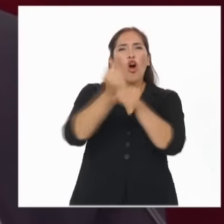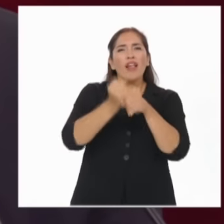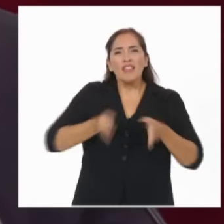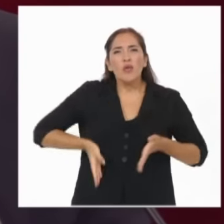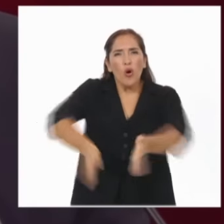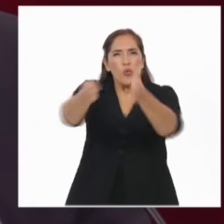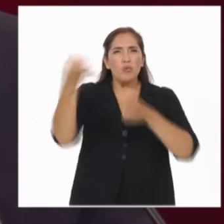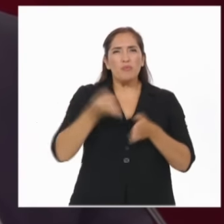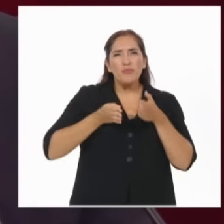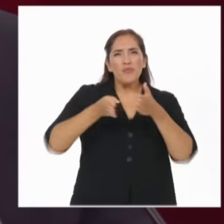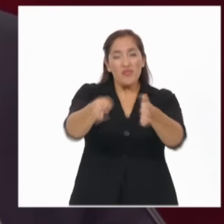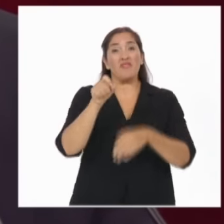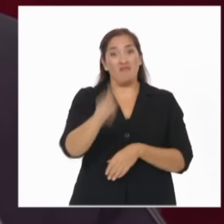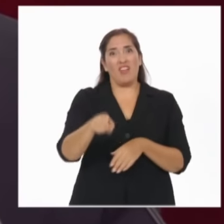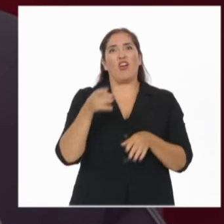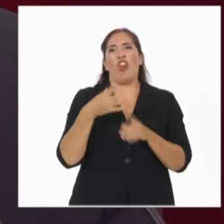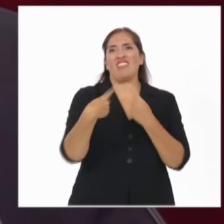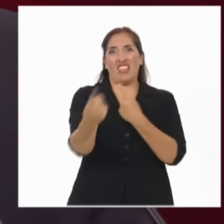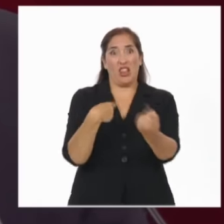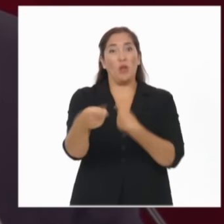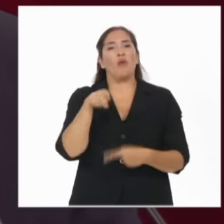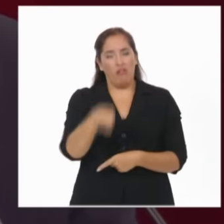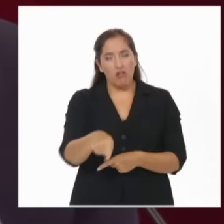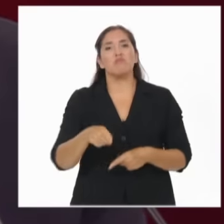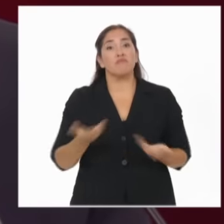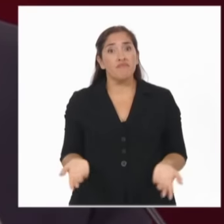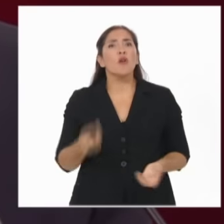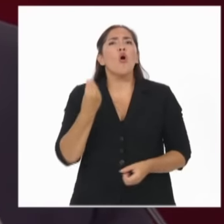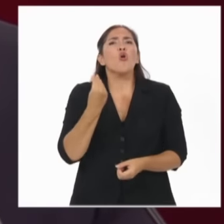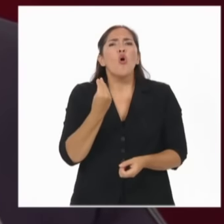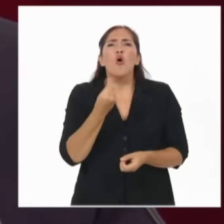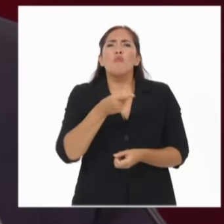La corrupción se combate con transparencia e integridad.